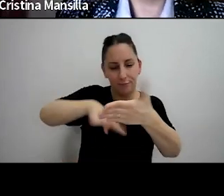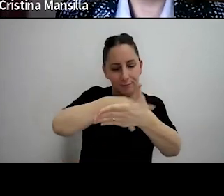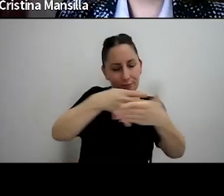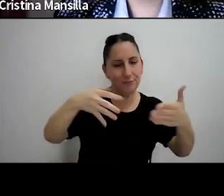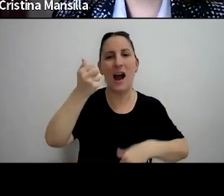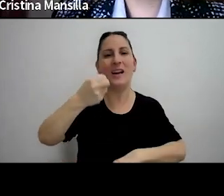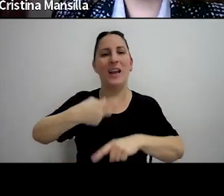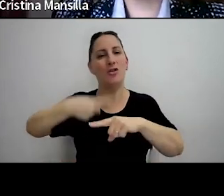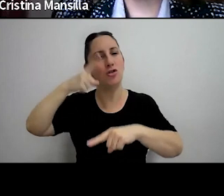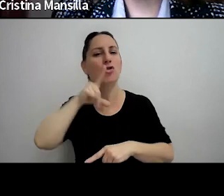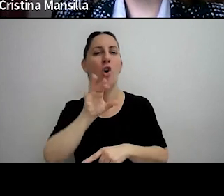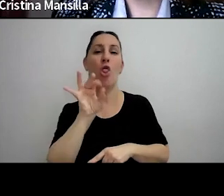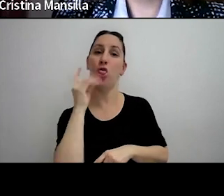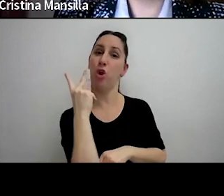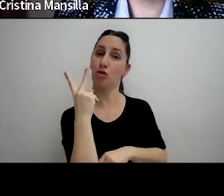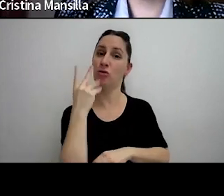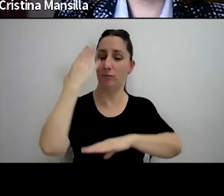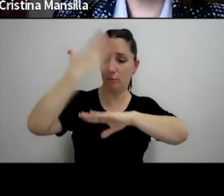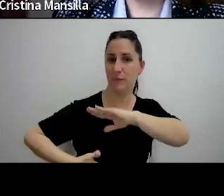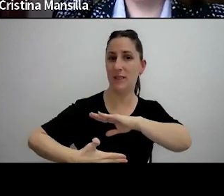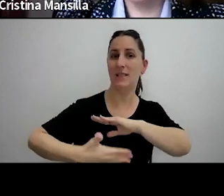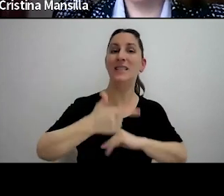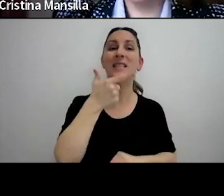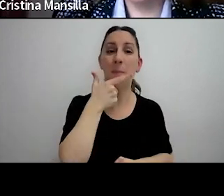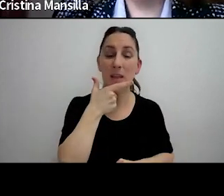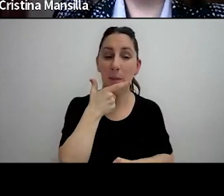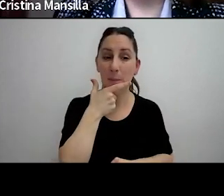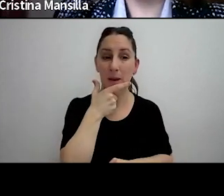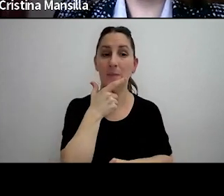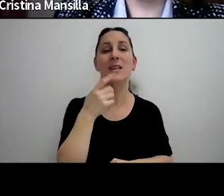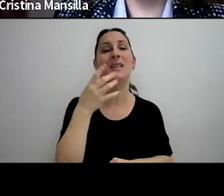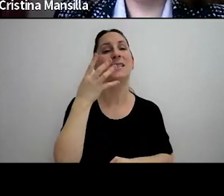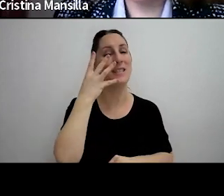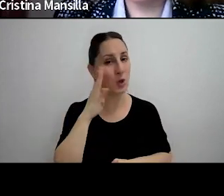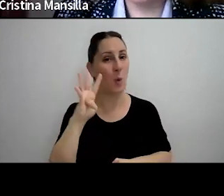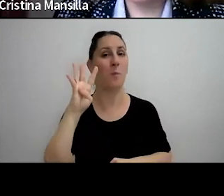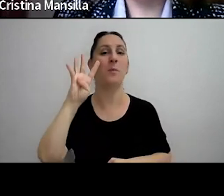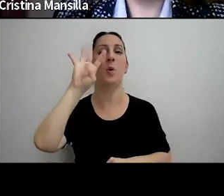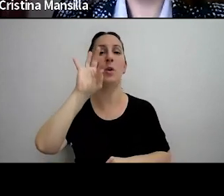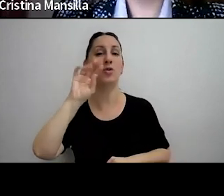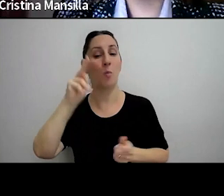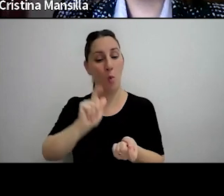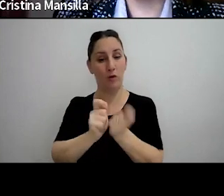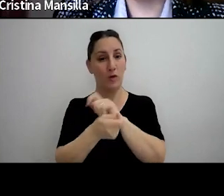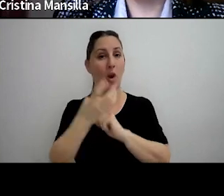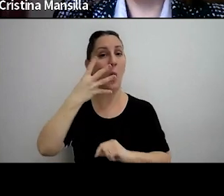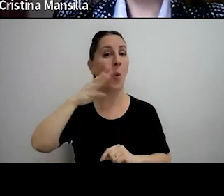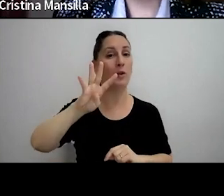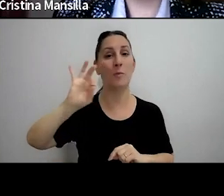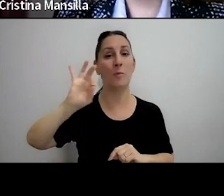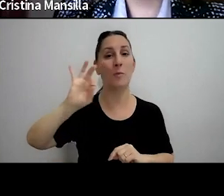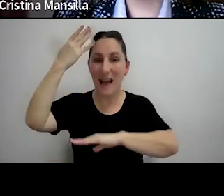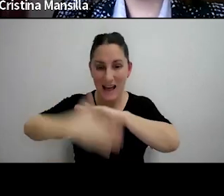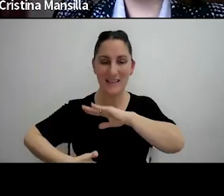hasta septiembre del anexo dos de la cinco mil cuatrocientos dos que modificó la cuatro mil tres hasta septiembre